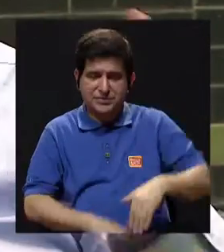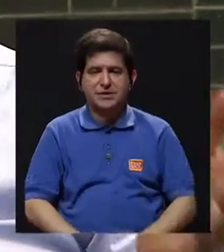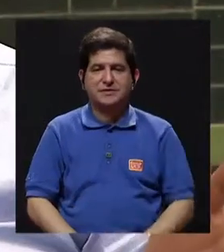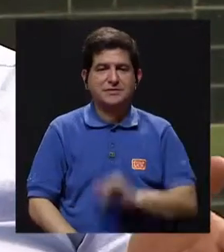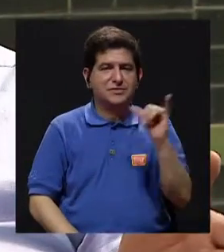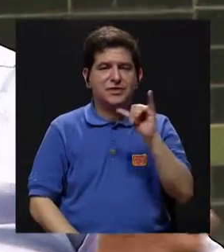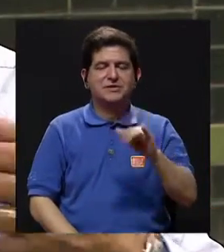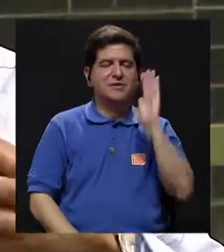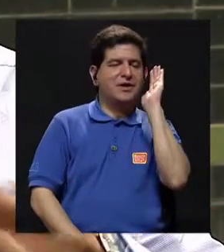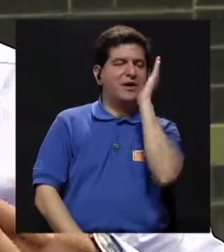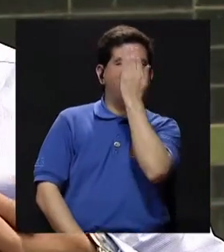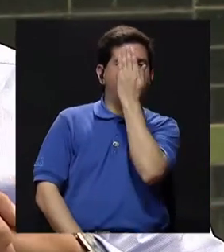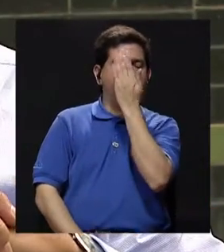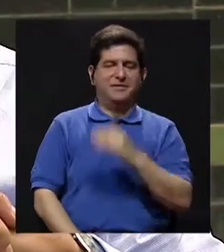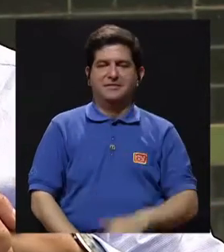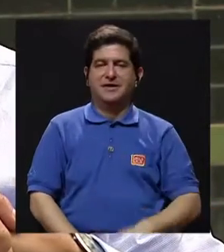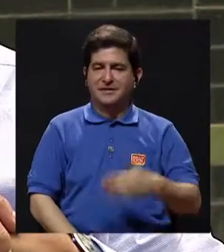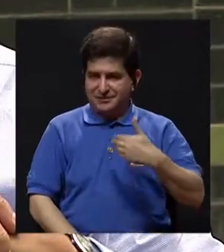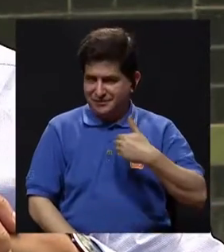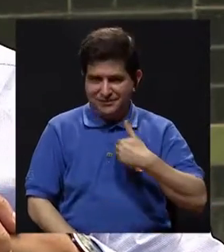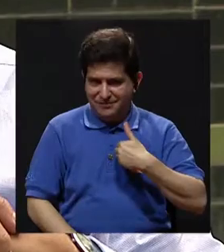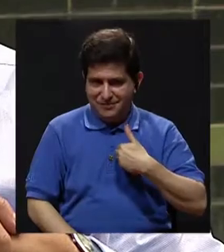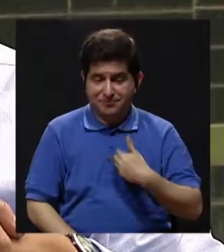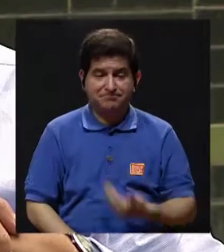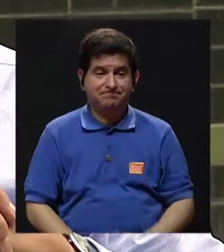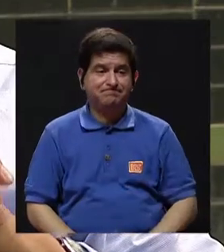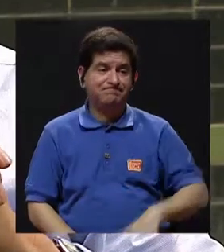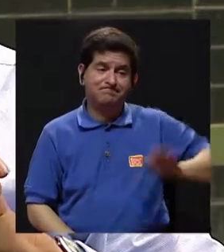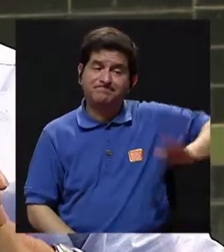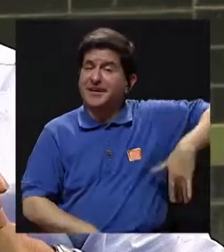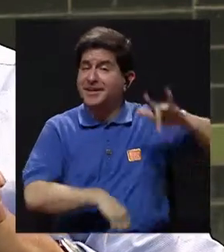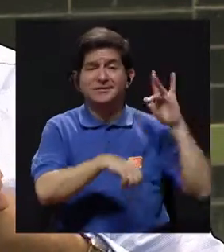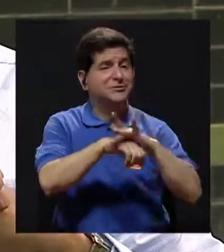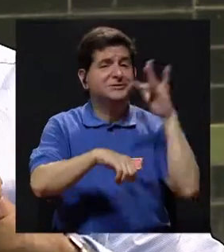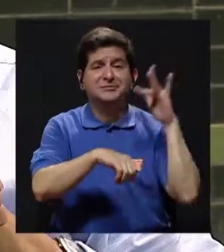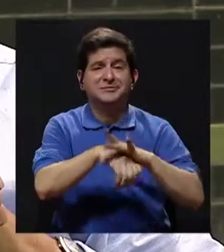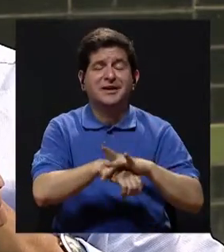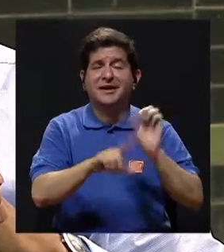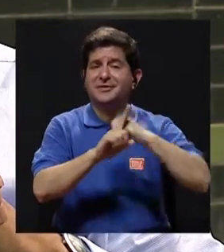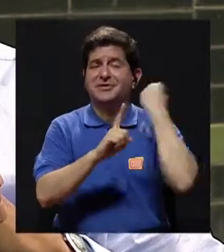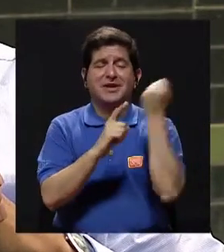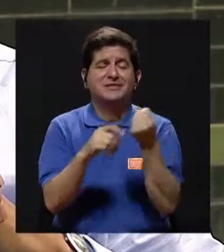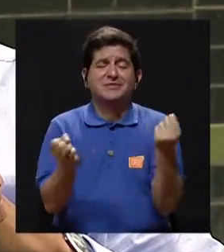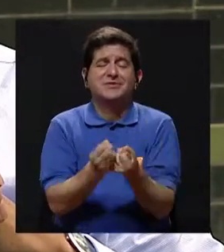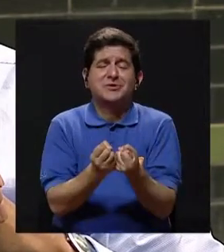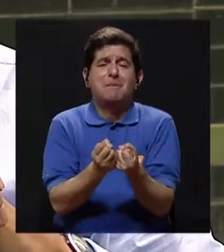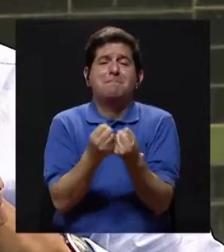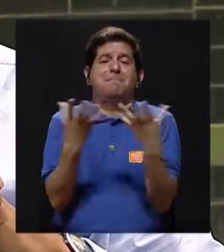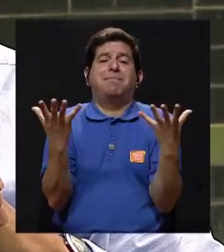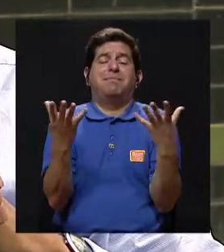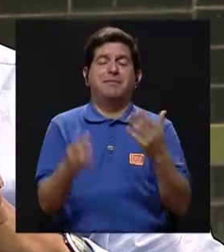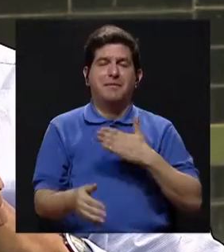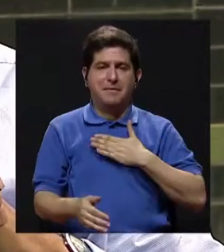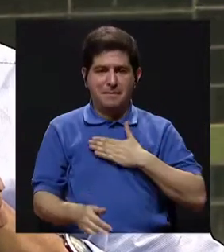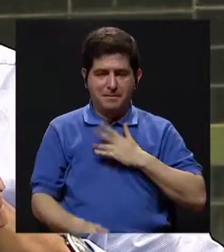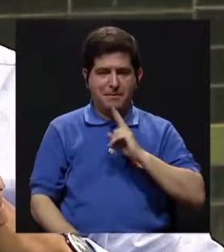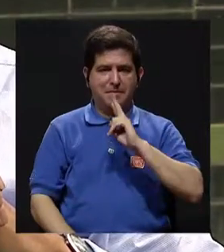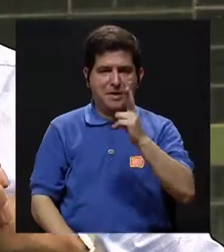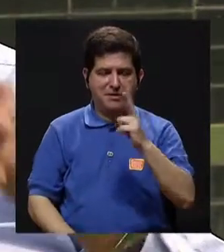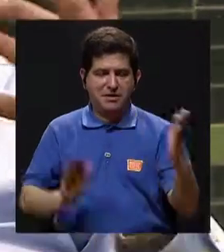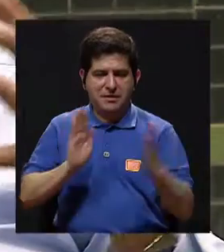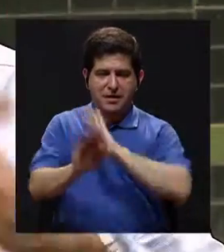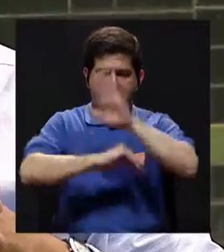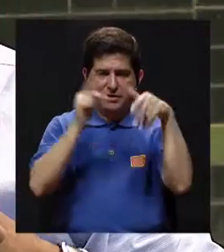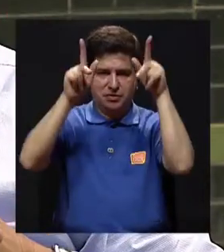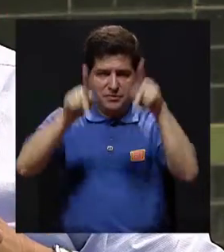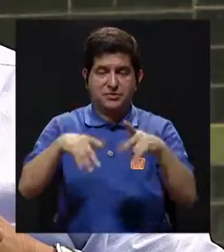llevamos una máscara por fuera y tarde que temprano explota la realidad mía ante